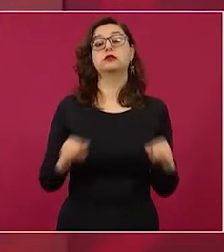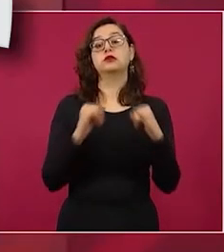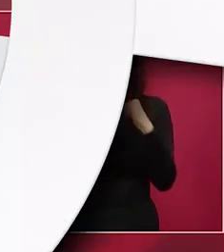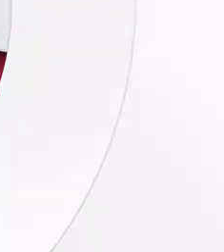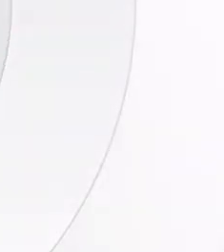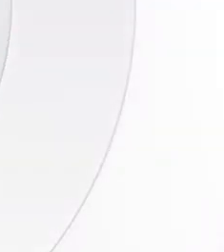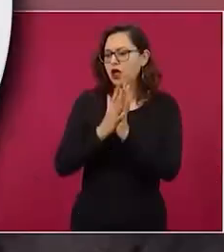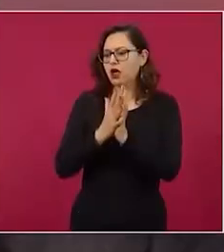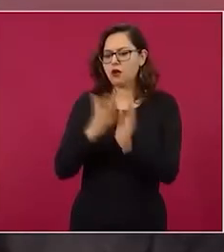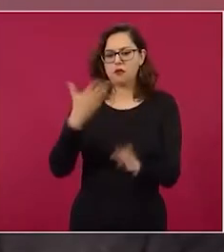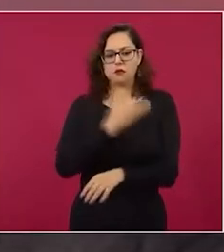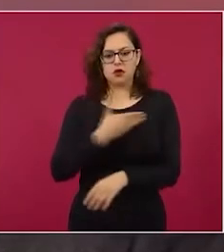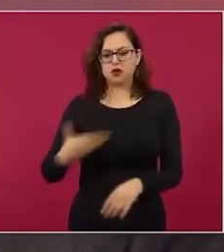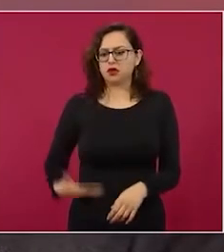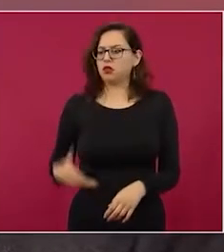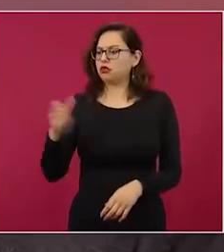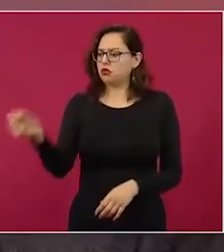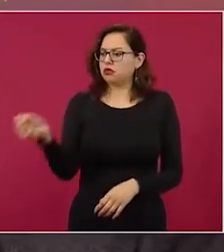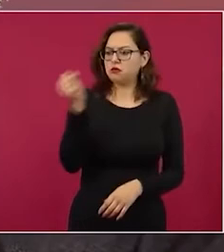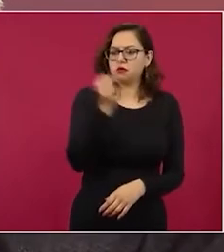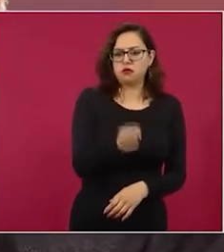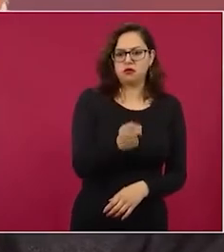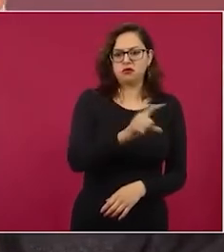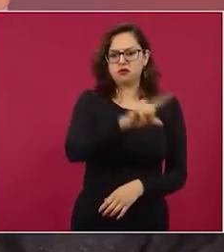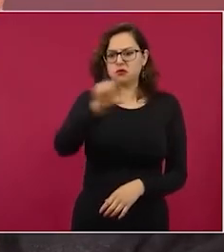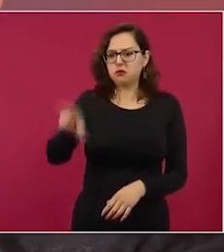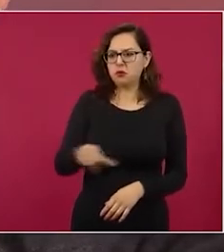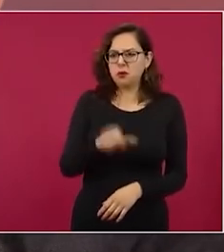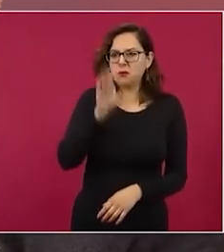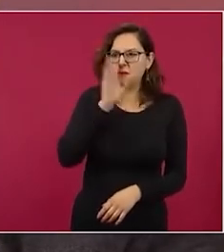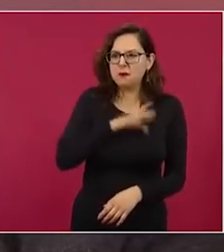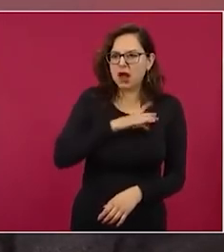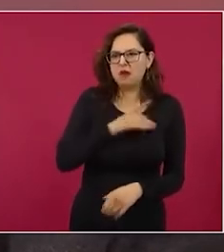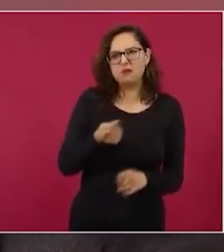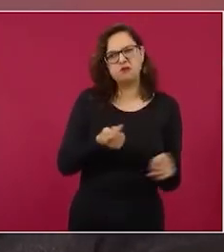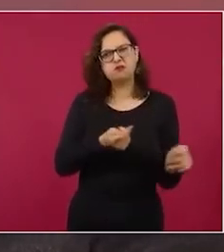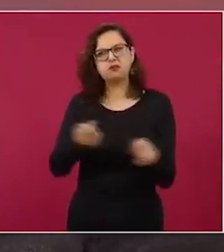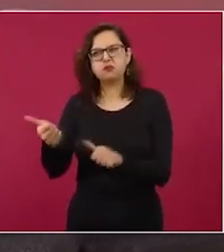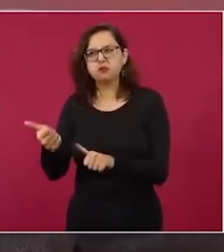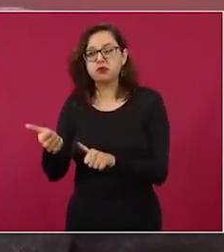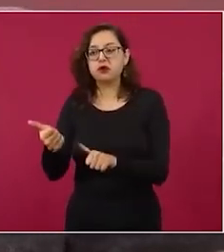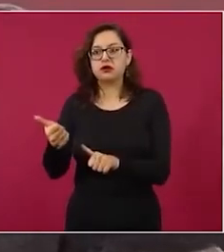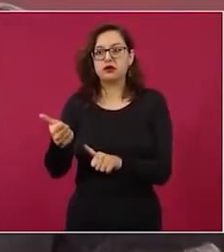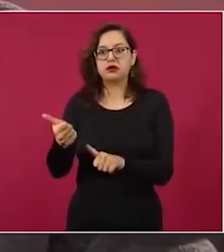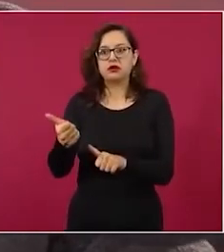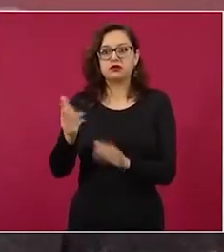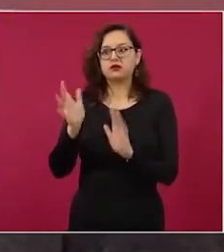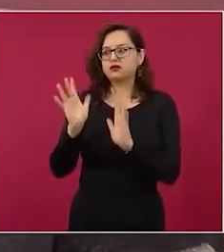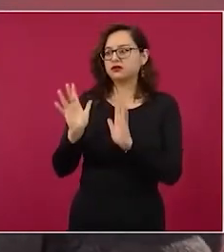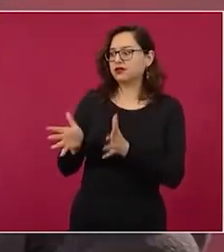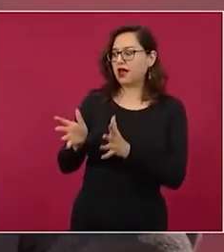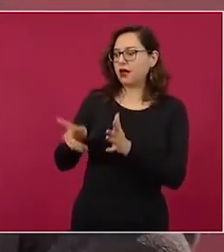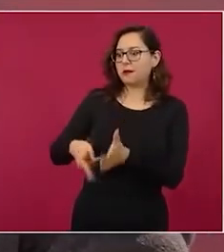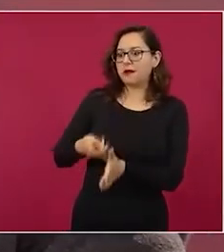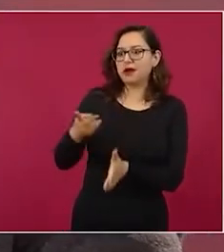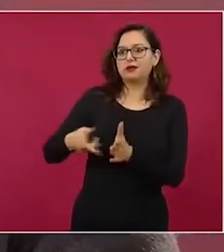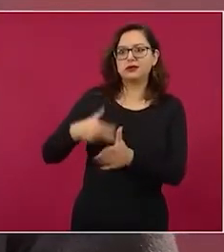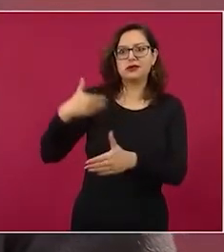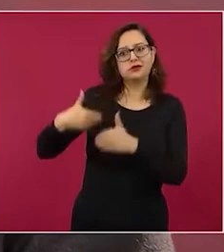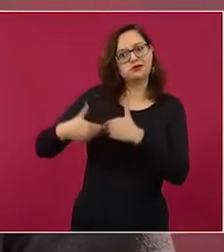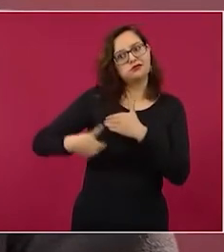ellos quisieran que la política siguiera siendo asunto de los políticos